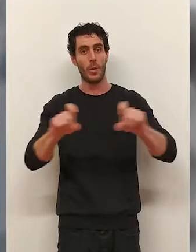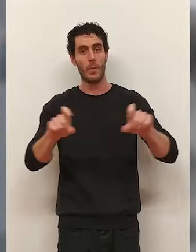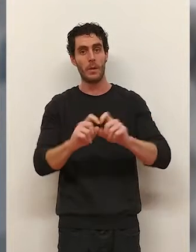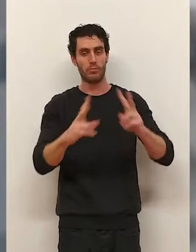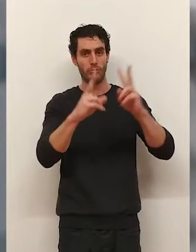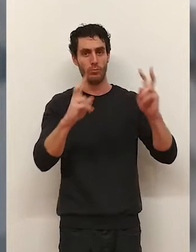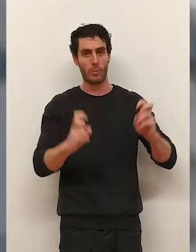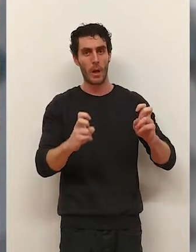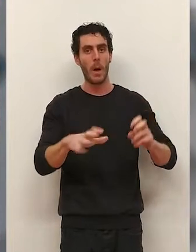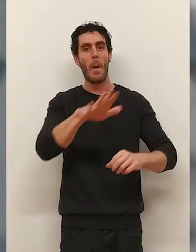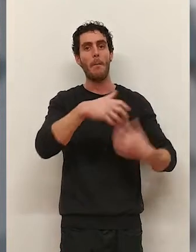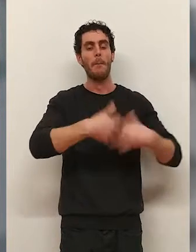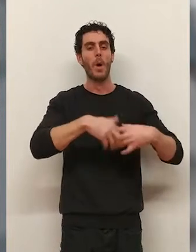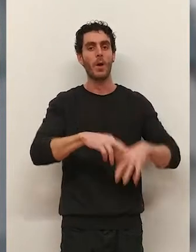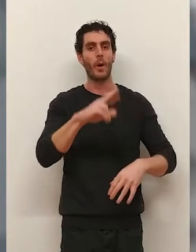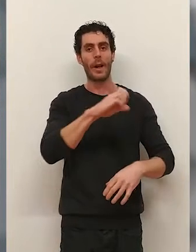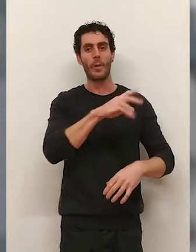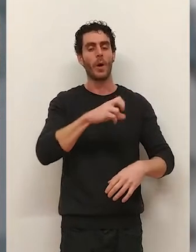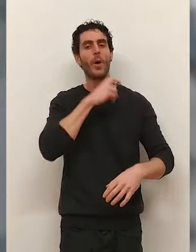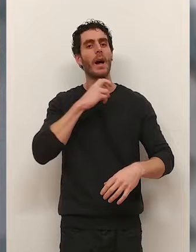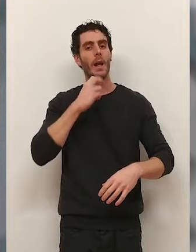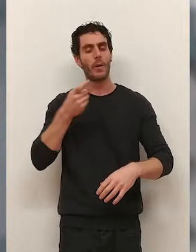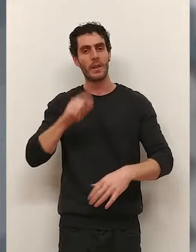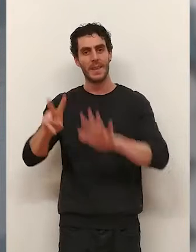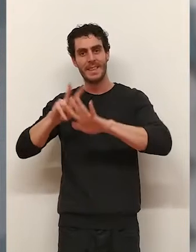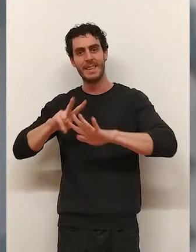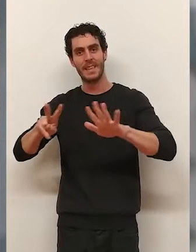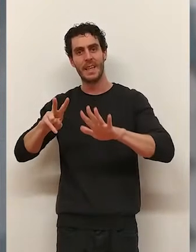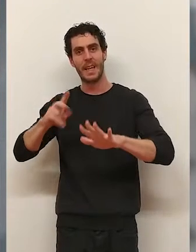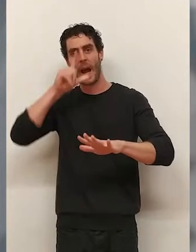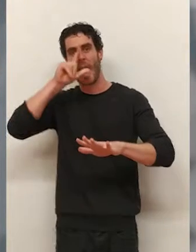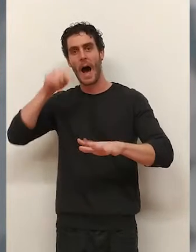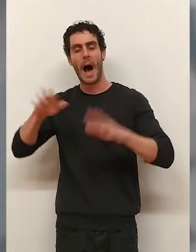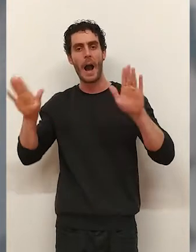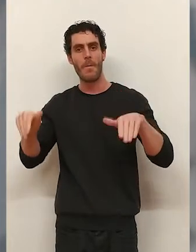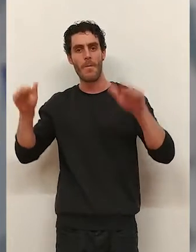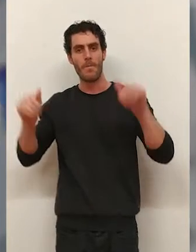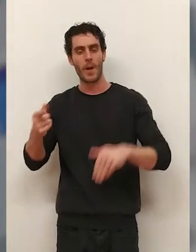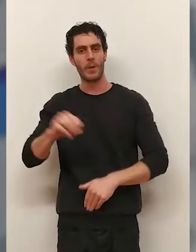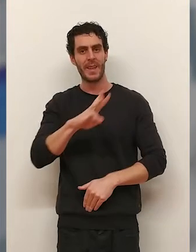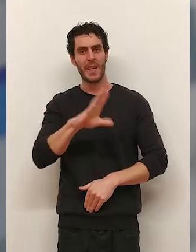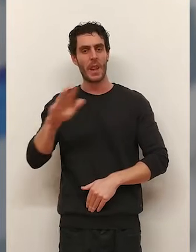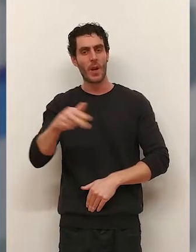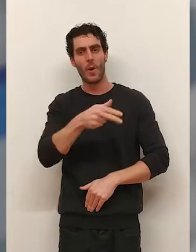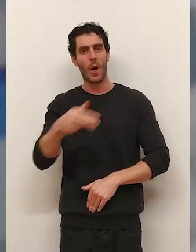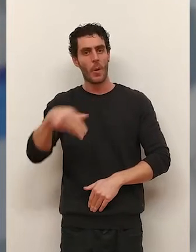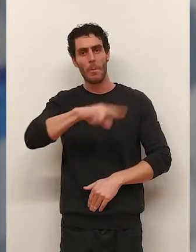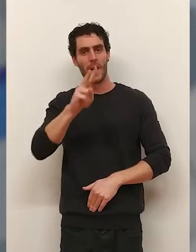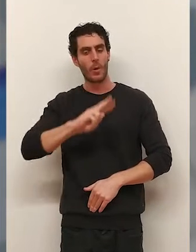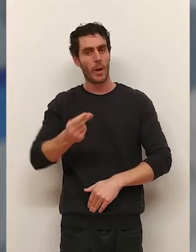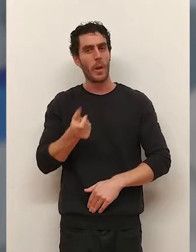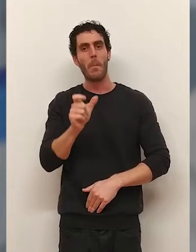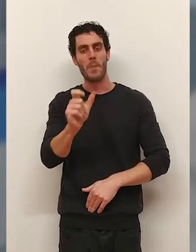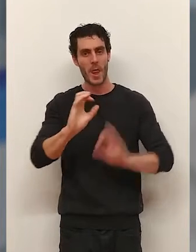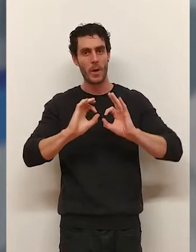empresas se instalarán en el polígono El Recuenco de Calahorra y siete en la senda de Alfaro. Y lo harán a 35 euros el metro cuadrado de suelo